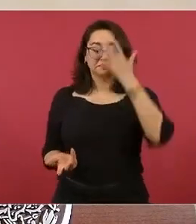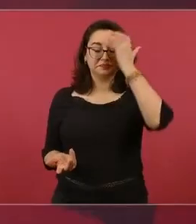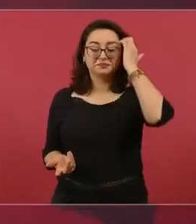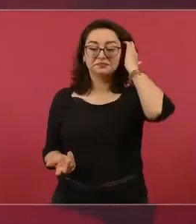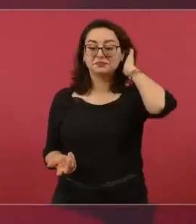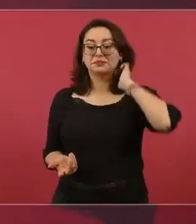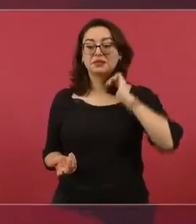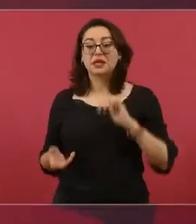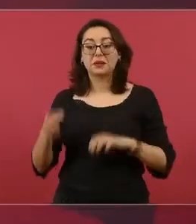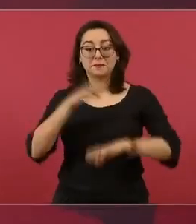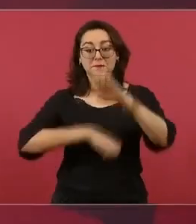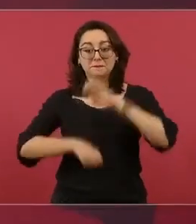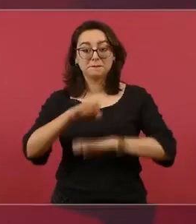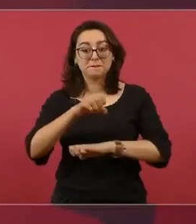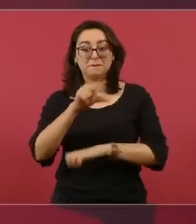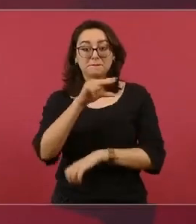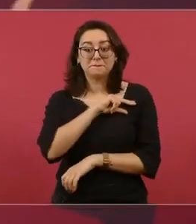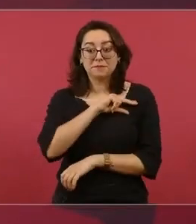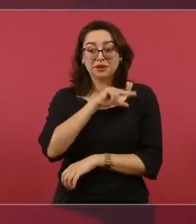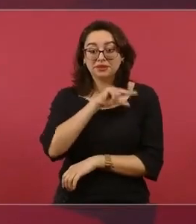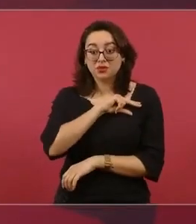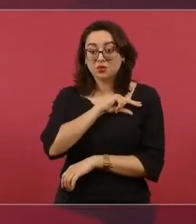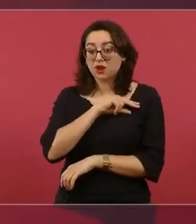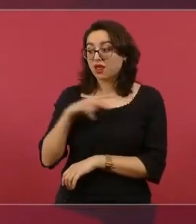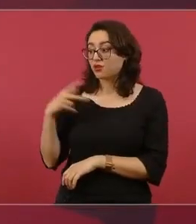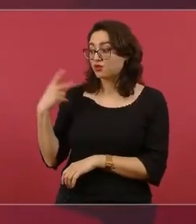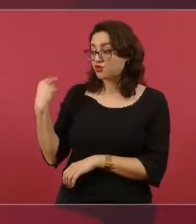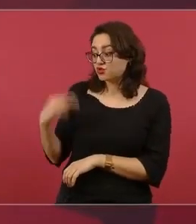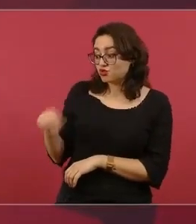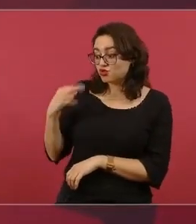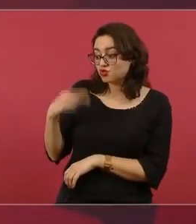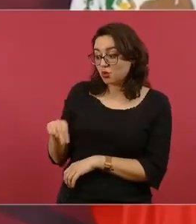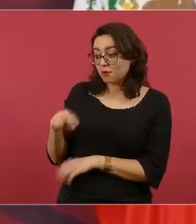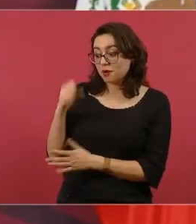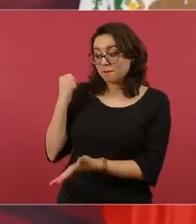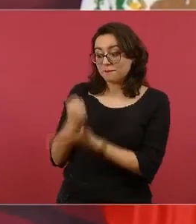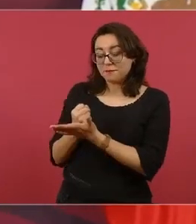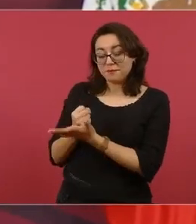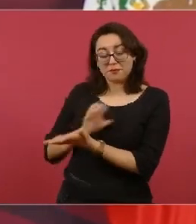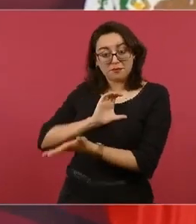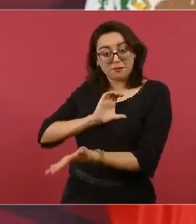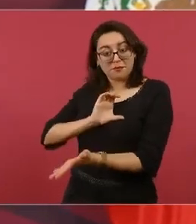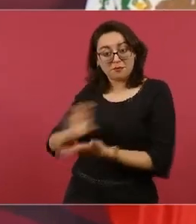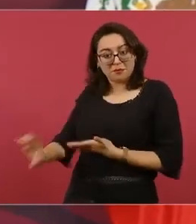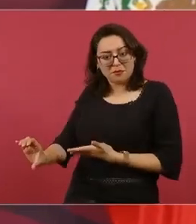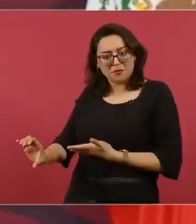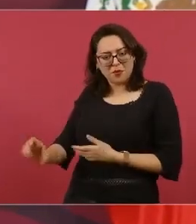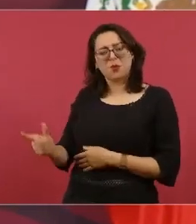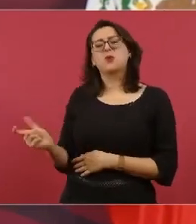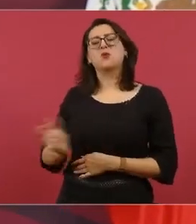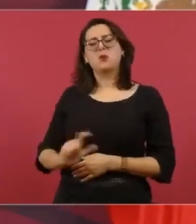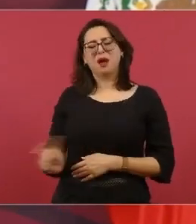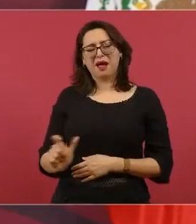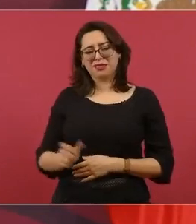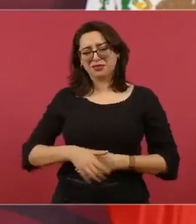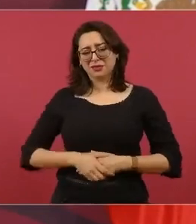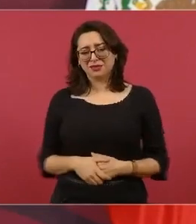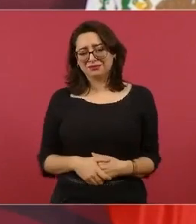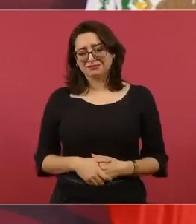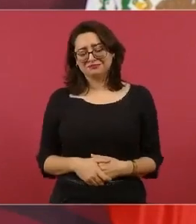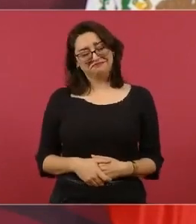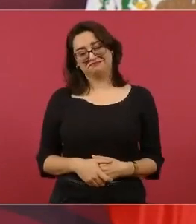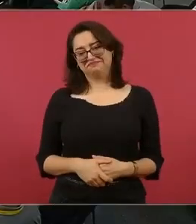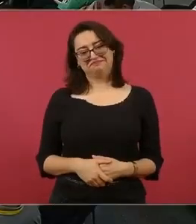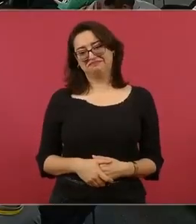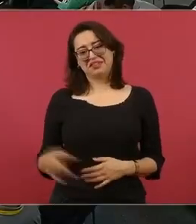a comprarles la marca. O nosotros lo estamos